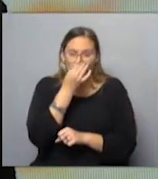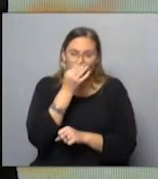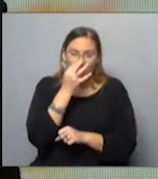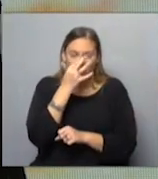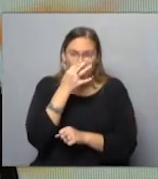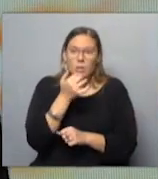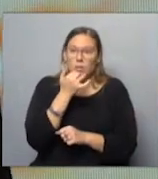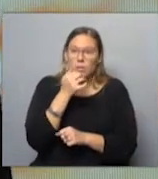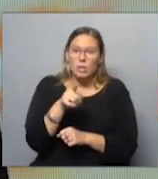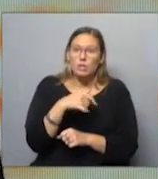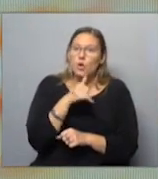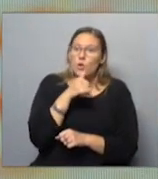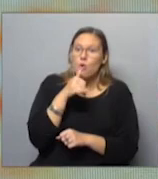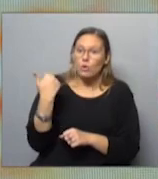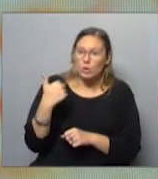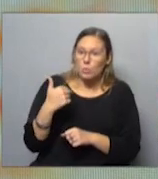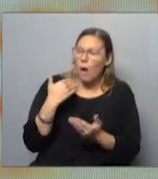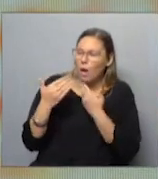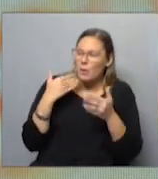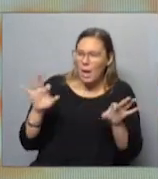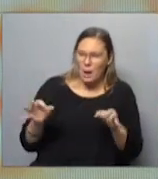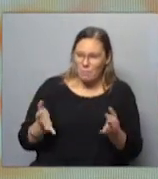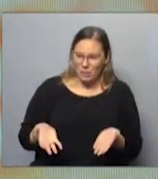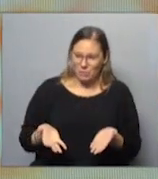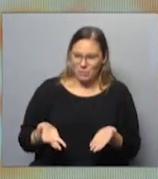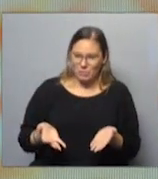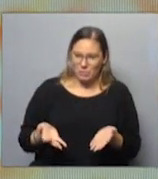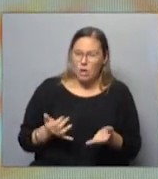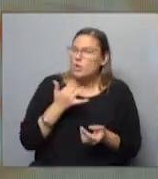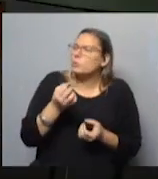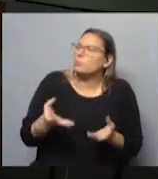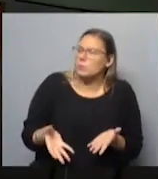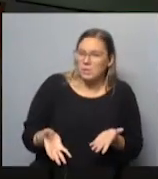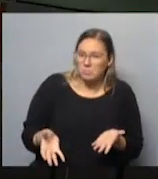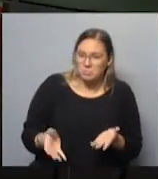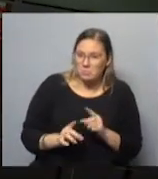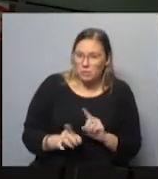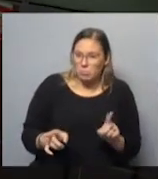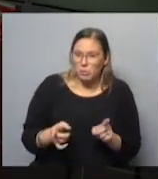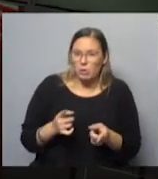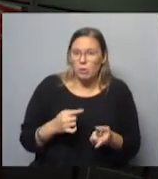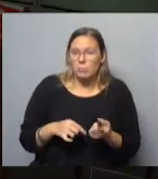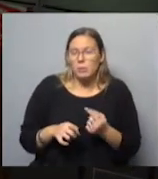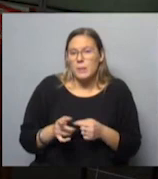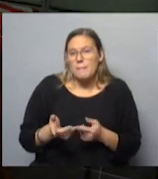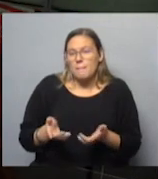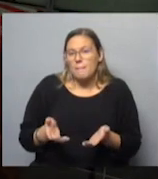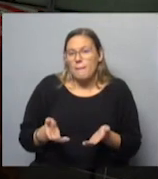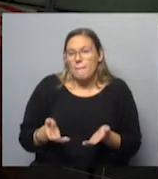Y no sé, todo eso yo no lo conté, no lo hablé con mis hermanos. Y no sé por qué. Pero bueno, nació capaz que,